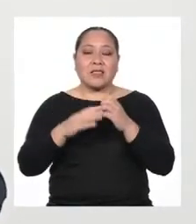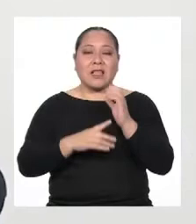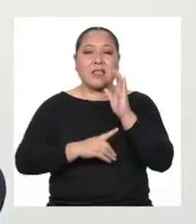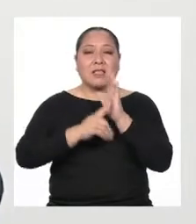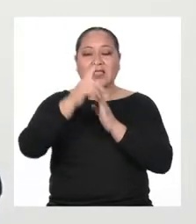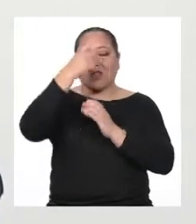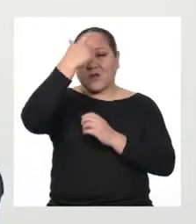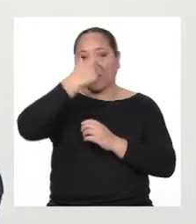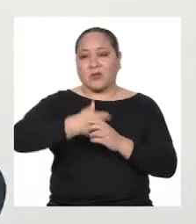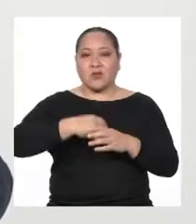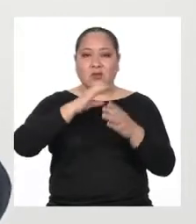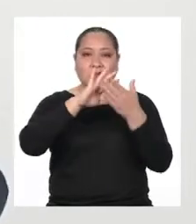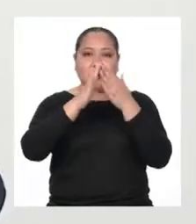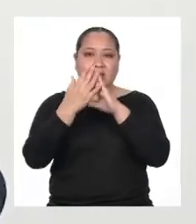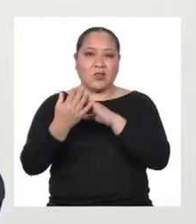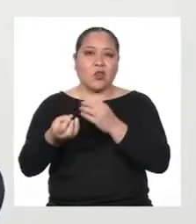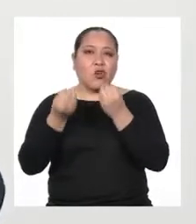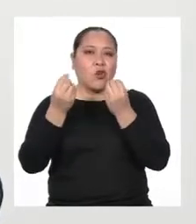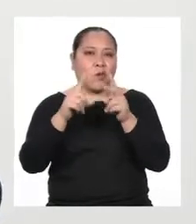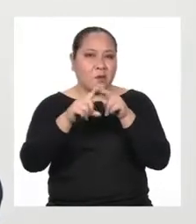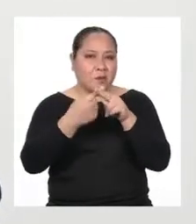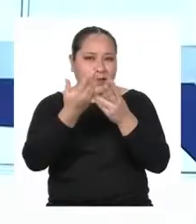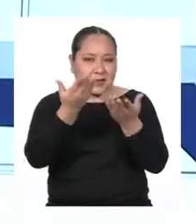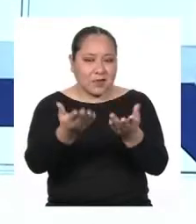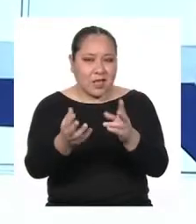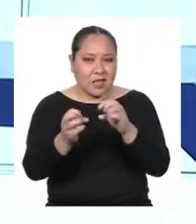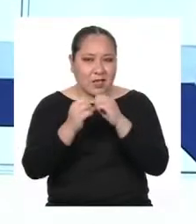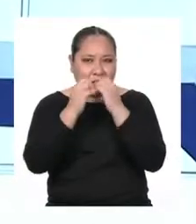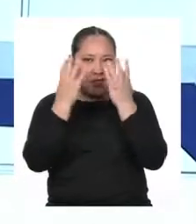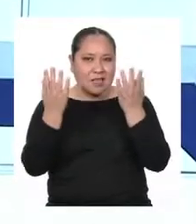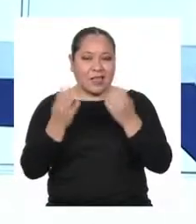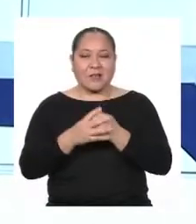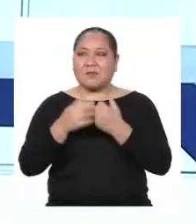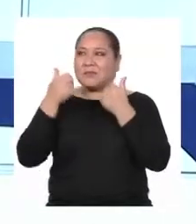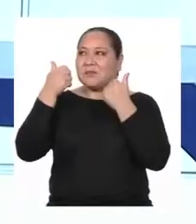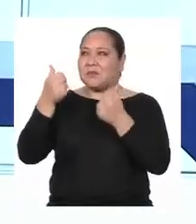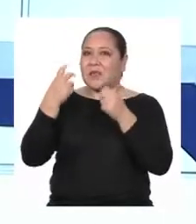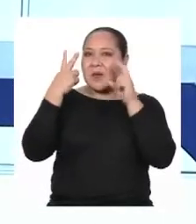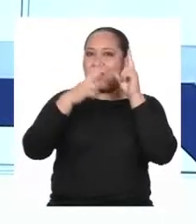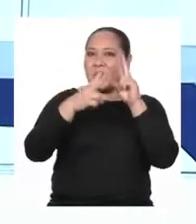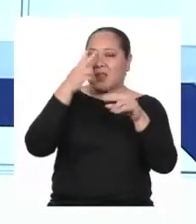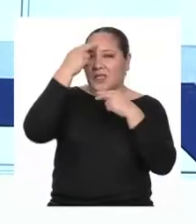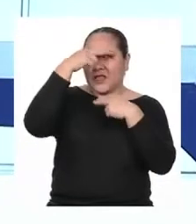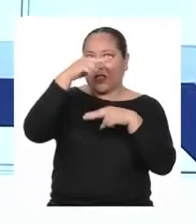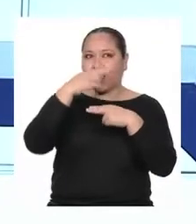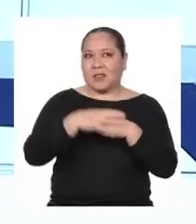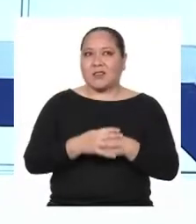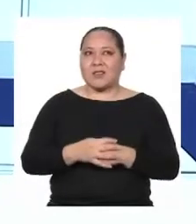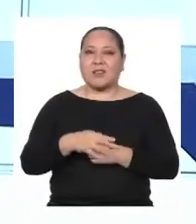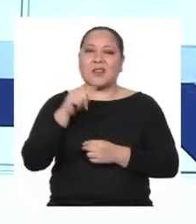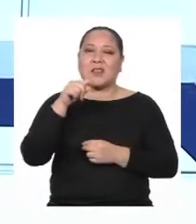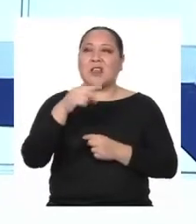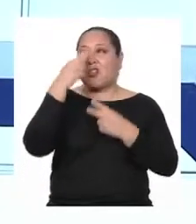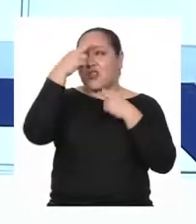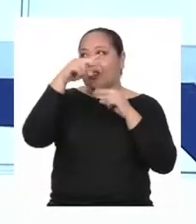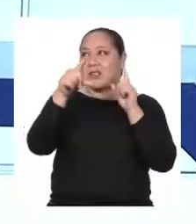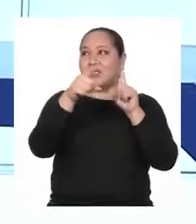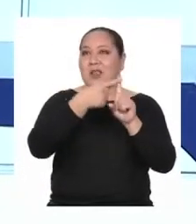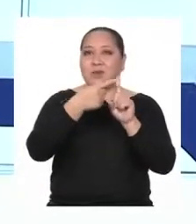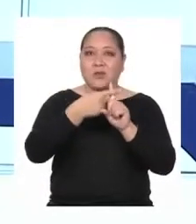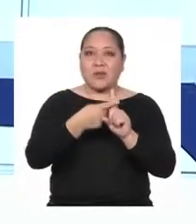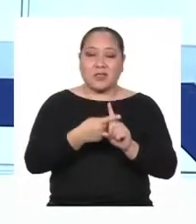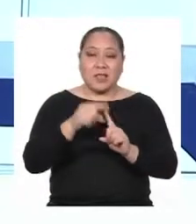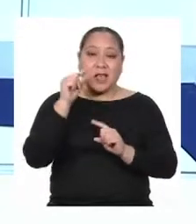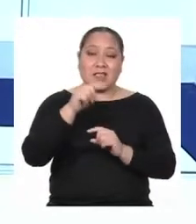Ciudadanía y Cívica ¿Cómo han empezado su día? Muy bien, mirando las noticias Sobre todo las positivas que son